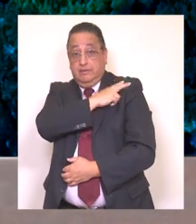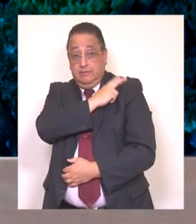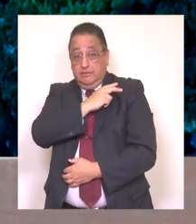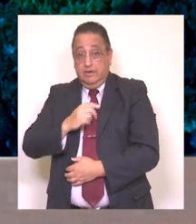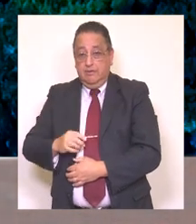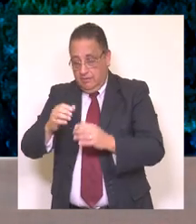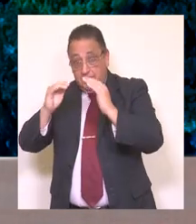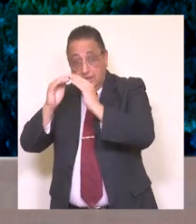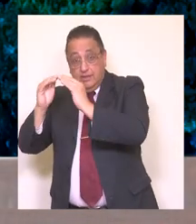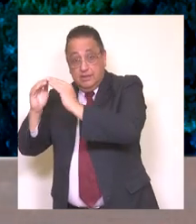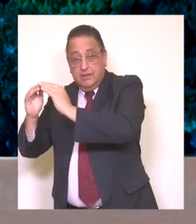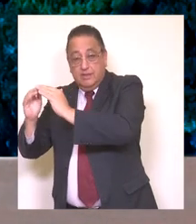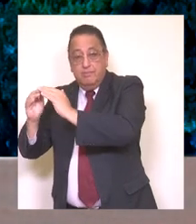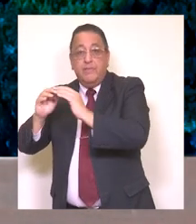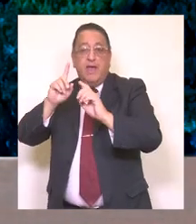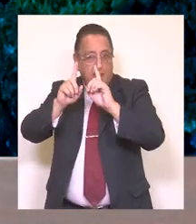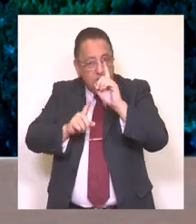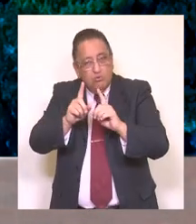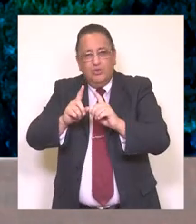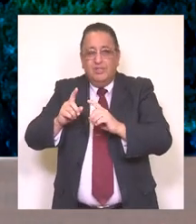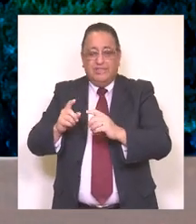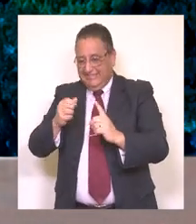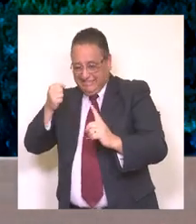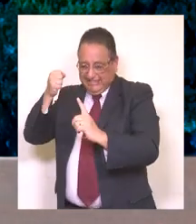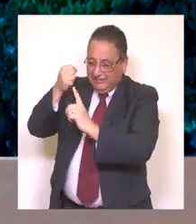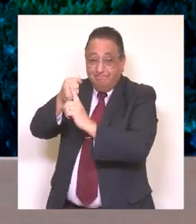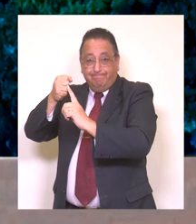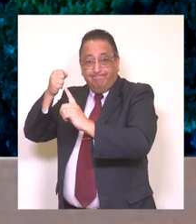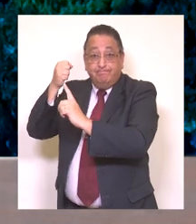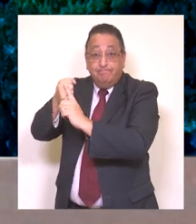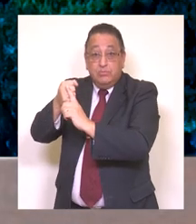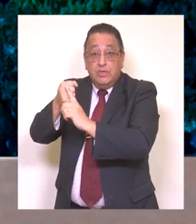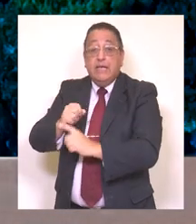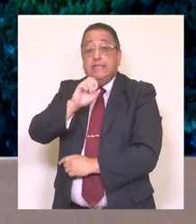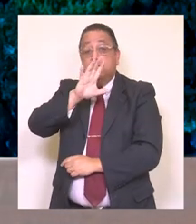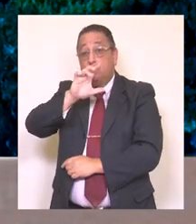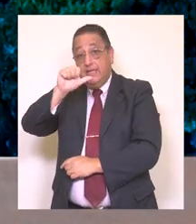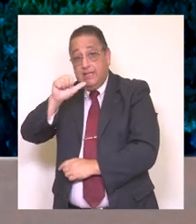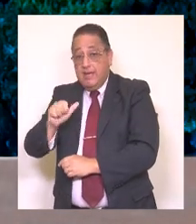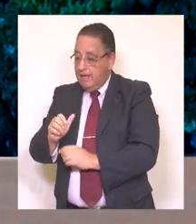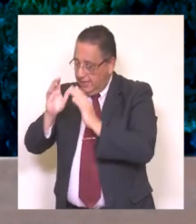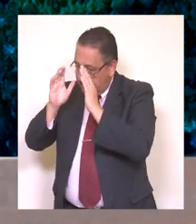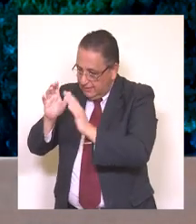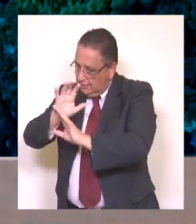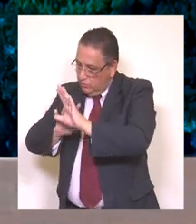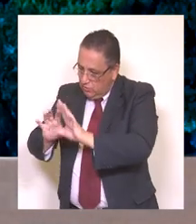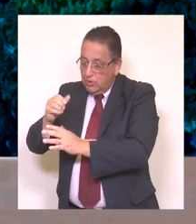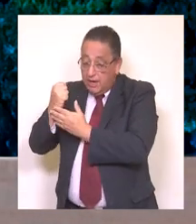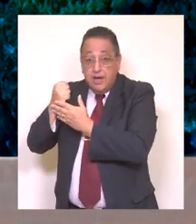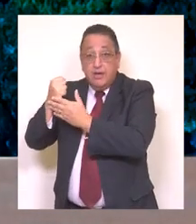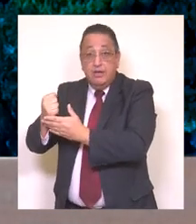Mujeres Jefas de Hogar. Atendiendo a las mujeres que viven una situación de violencia intrafamiliar, fueron atendidas 56